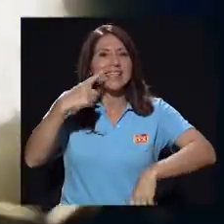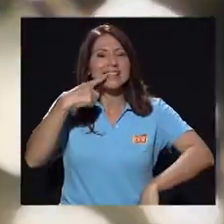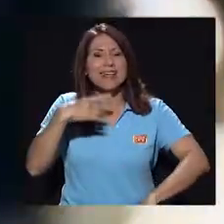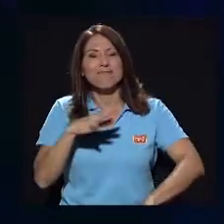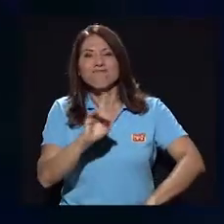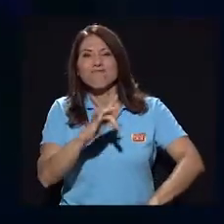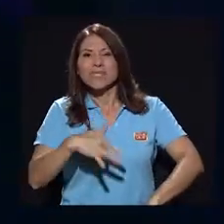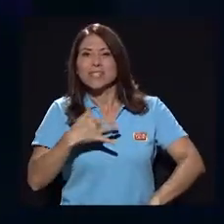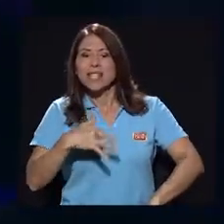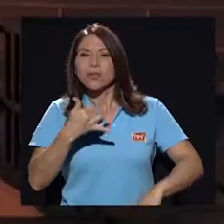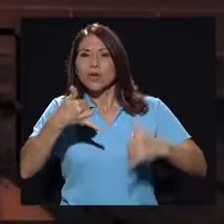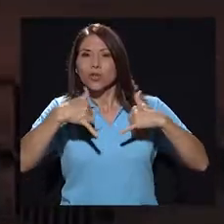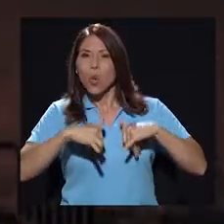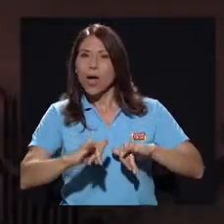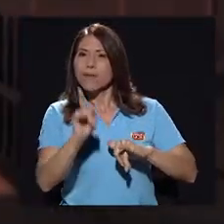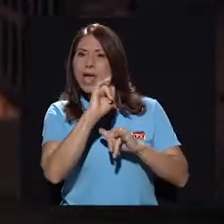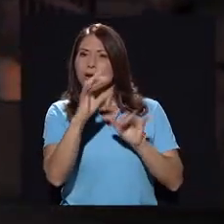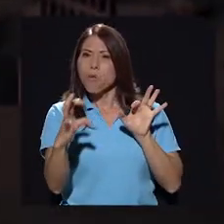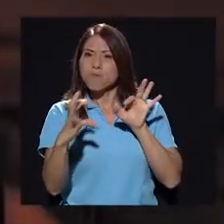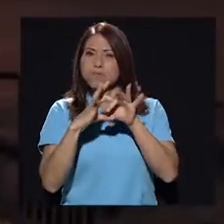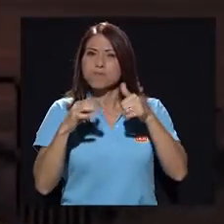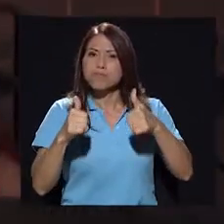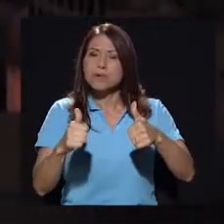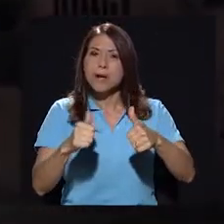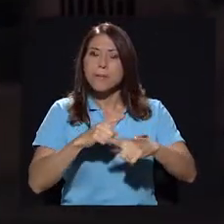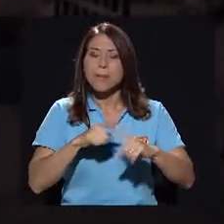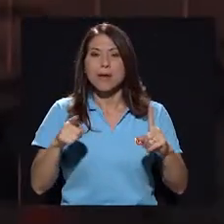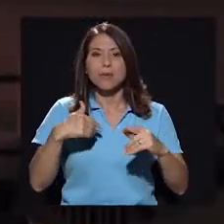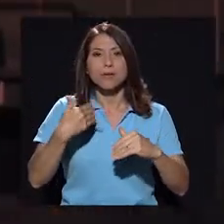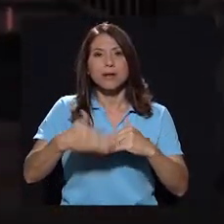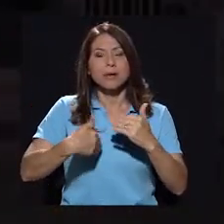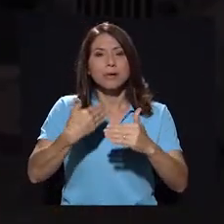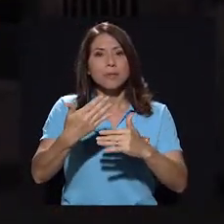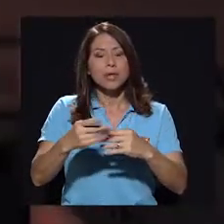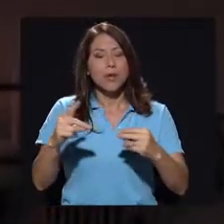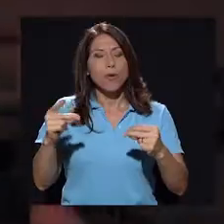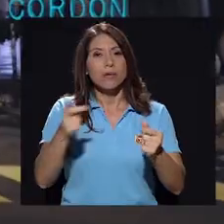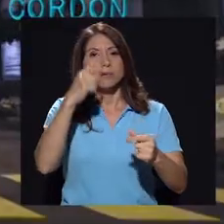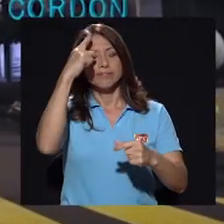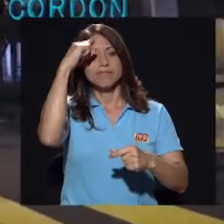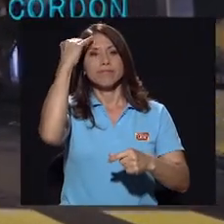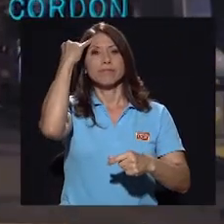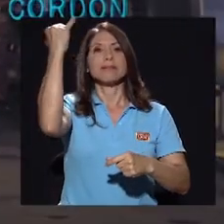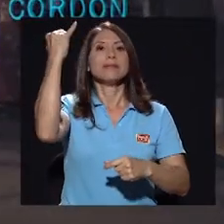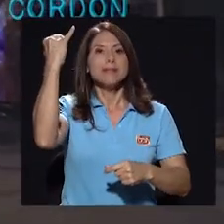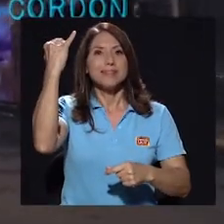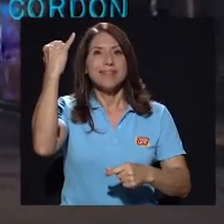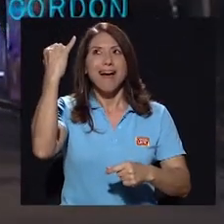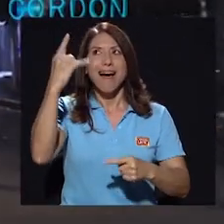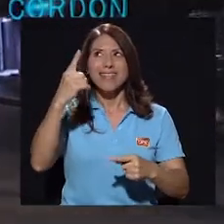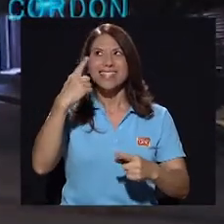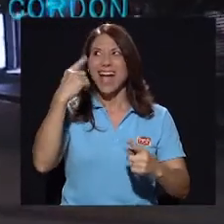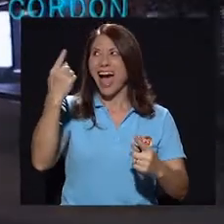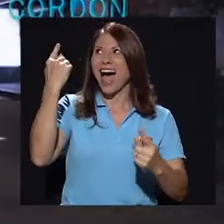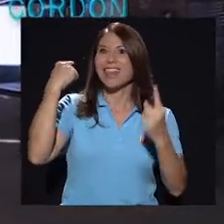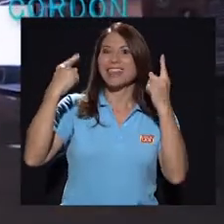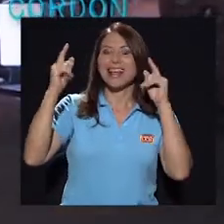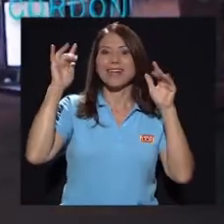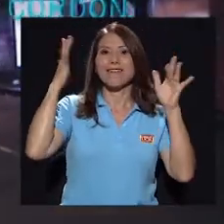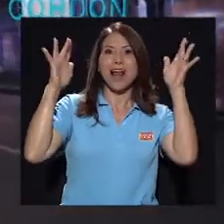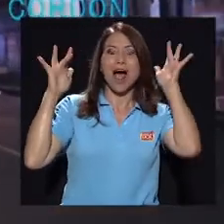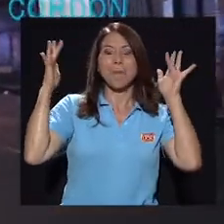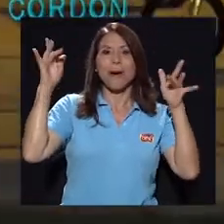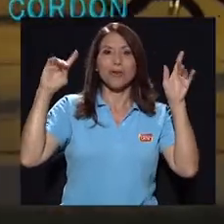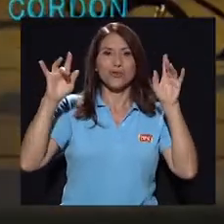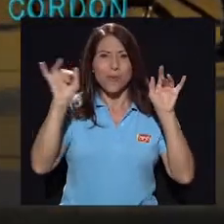siento que todavía no le llegamos como a la esencia, ¿verdad? Hasta que de repente, ¿verdad? Como que ¡fum! Se le iluminó y atrás hay relámpagos. Yo lo veo